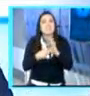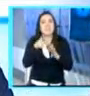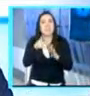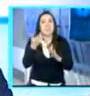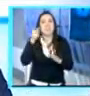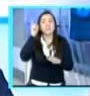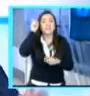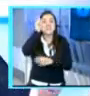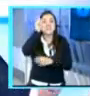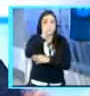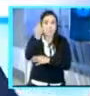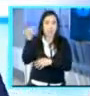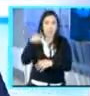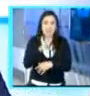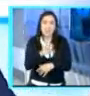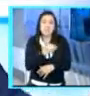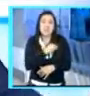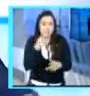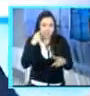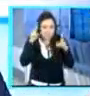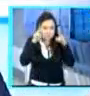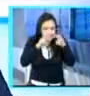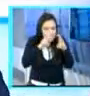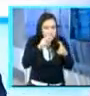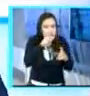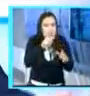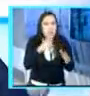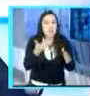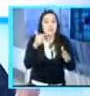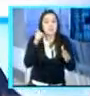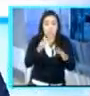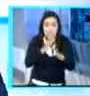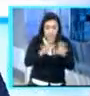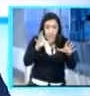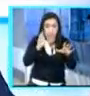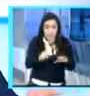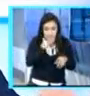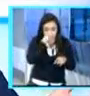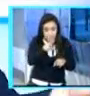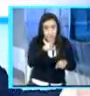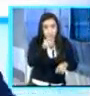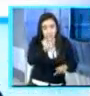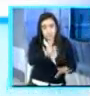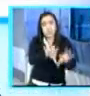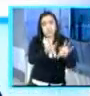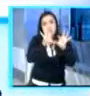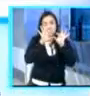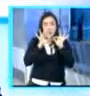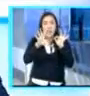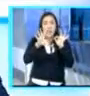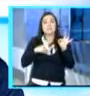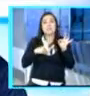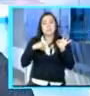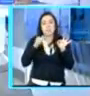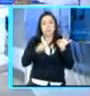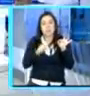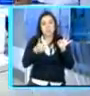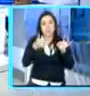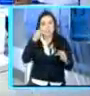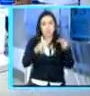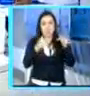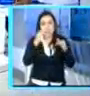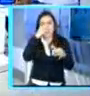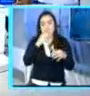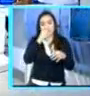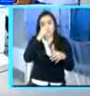si se ataca la corrupción. Y si se ataca la informalidad y la evasión fiscal, ahí es donde se recupera en dos, tres puntos la carga tributaria. Muy interesante.